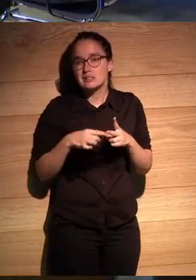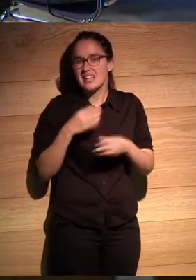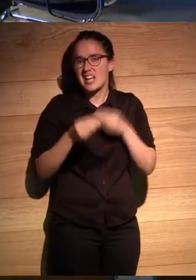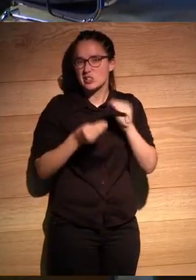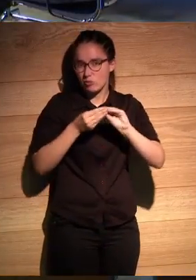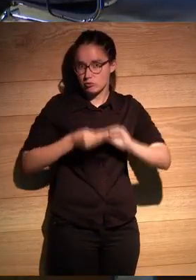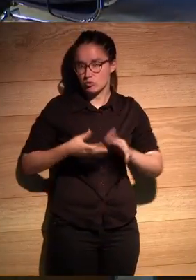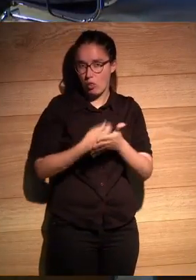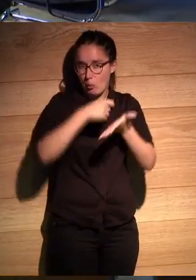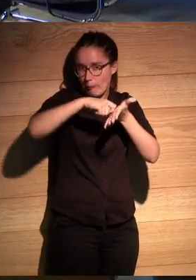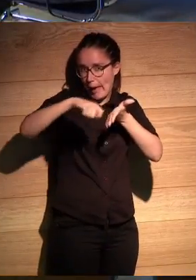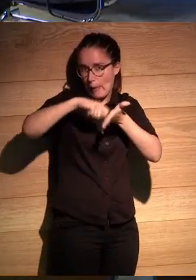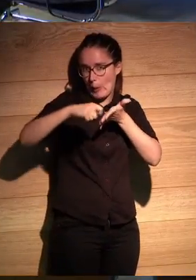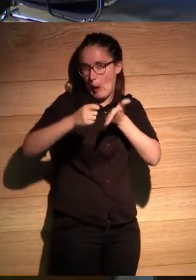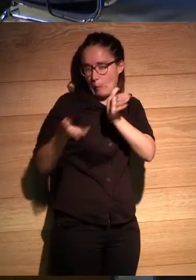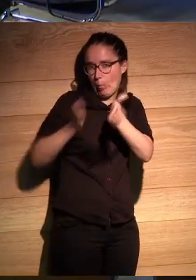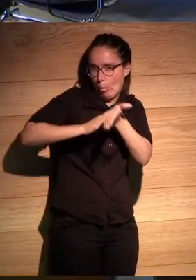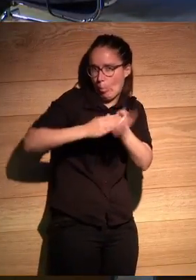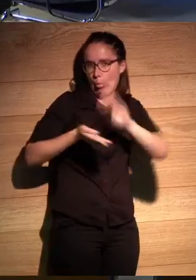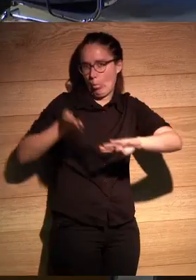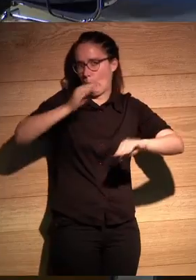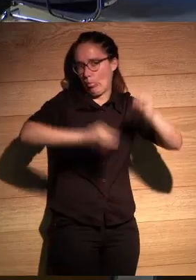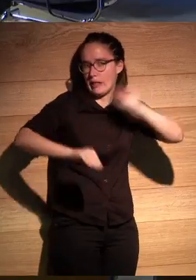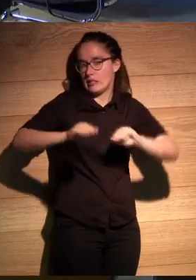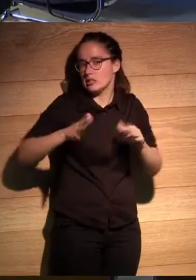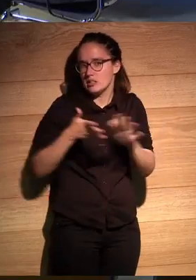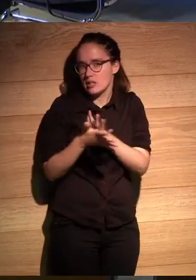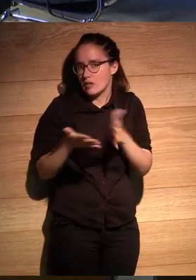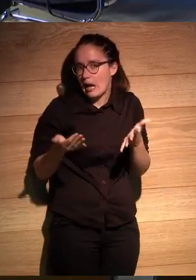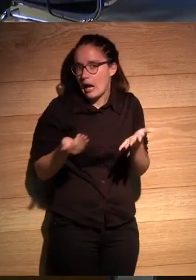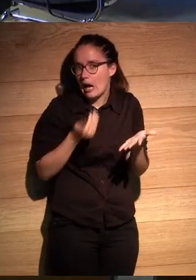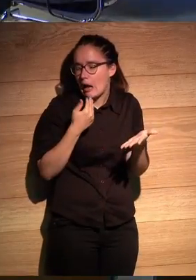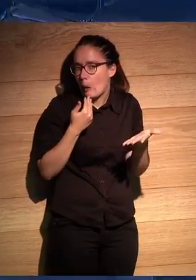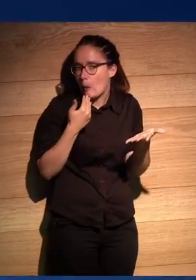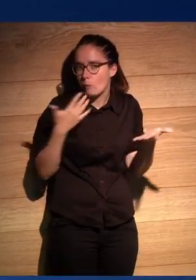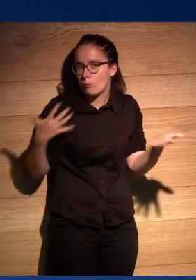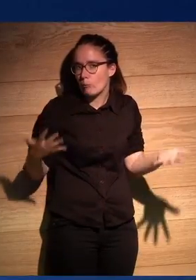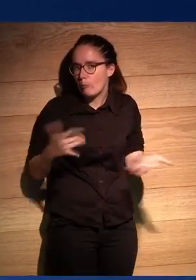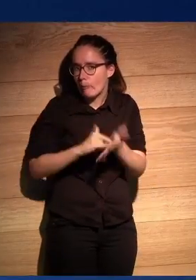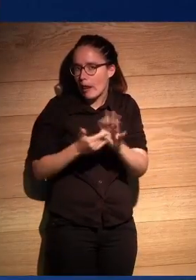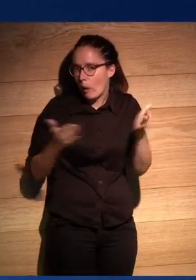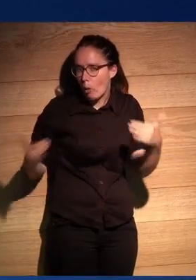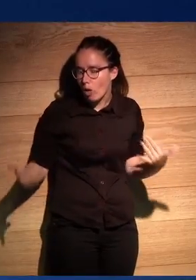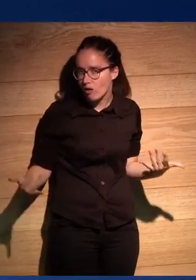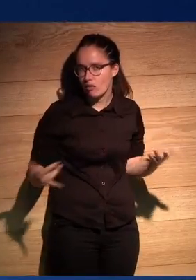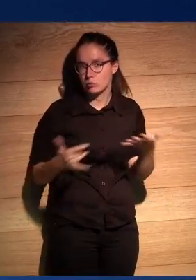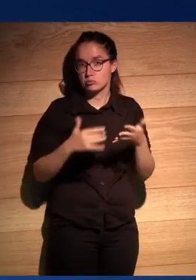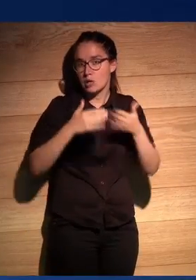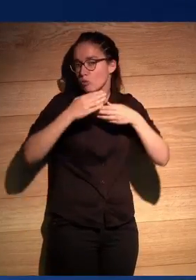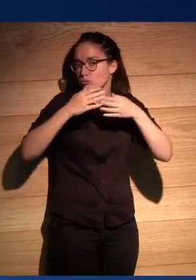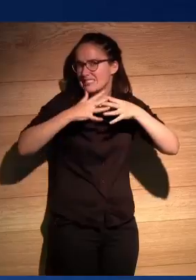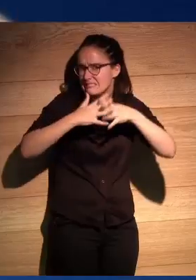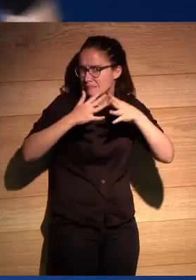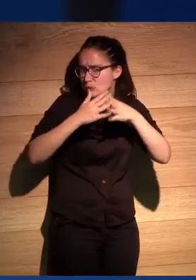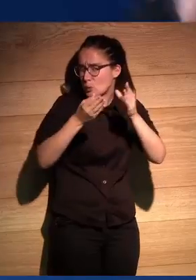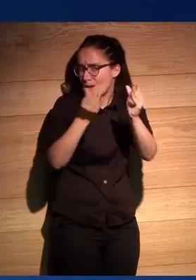hecho con pegando páginas o sea no hay nada no había plan no había una tal no había una construcción